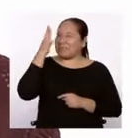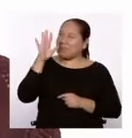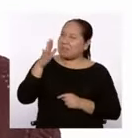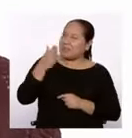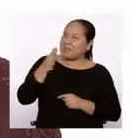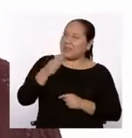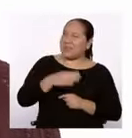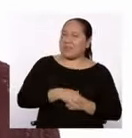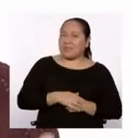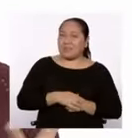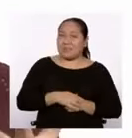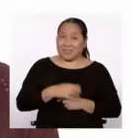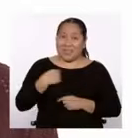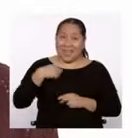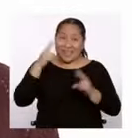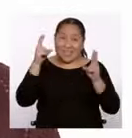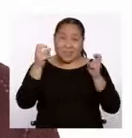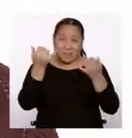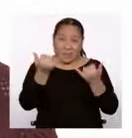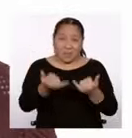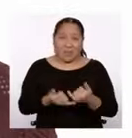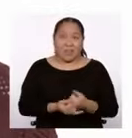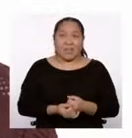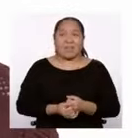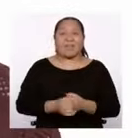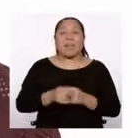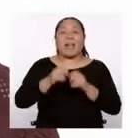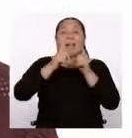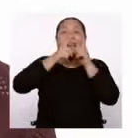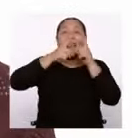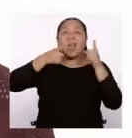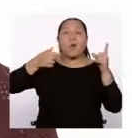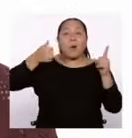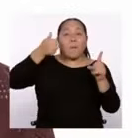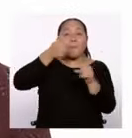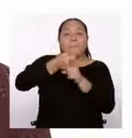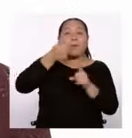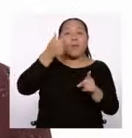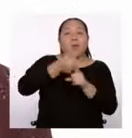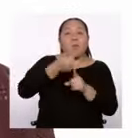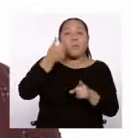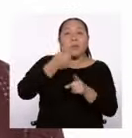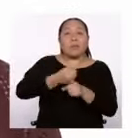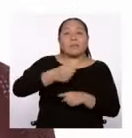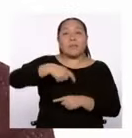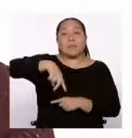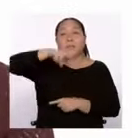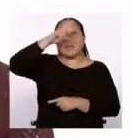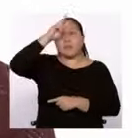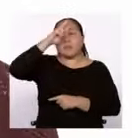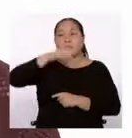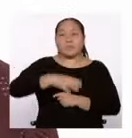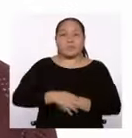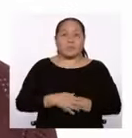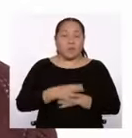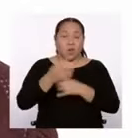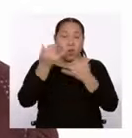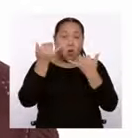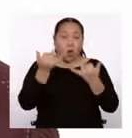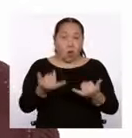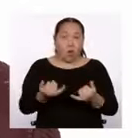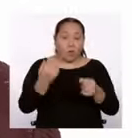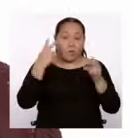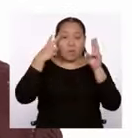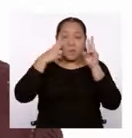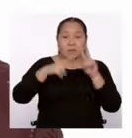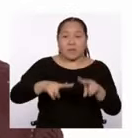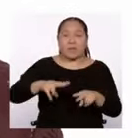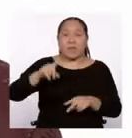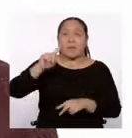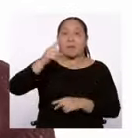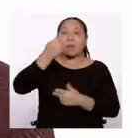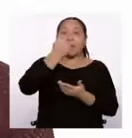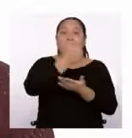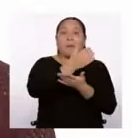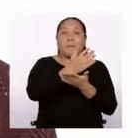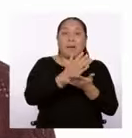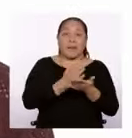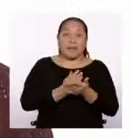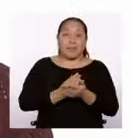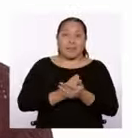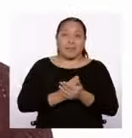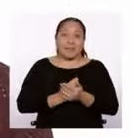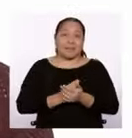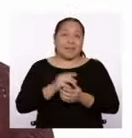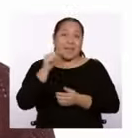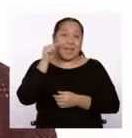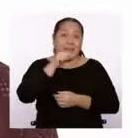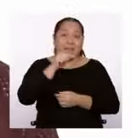Yo misma lo dije. Las lenguas originarias del Perú. Y hoy vamos a ver la primera parte, es decir,